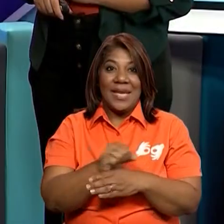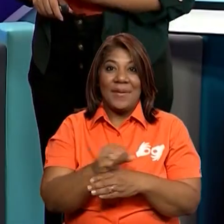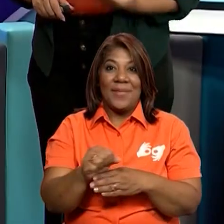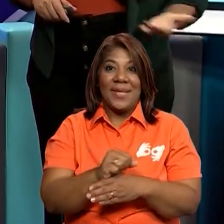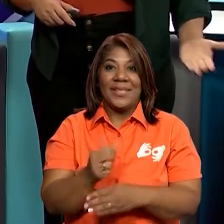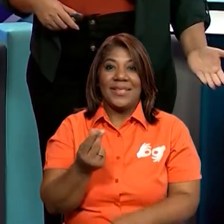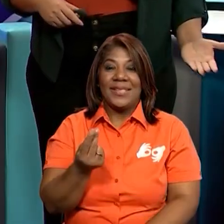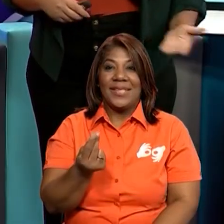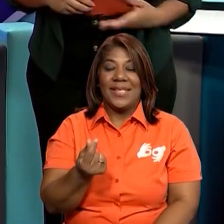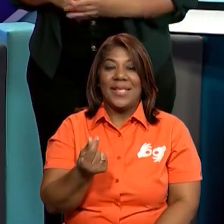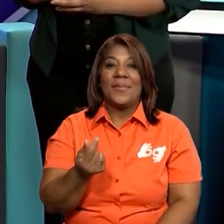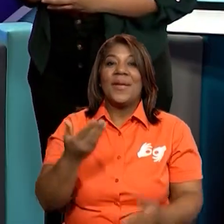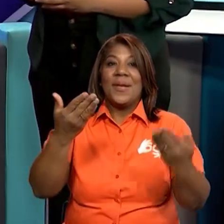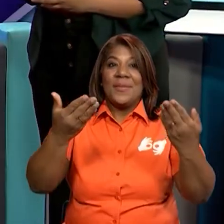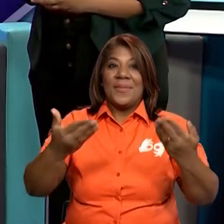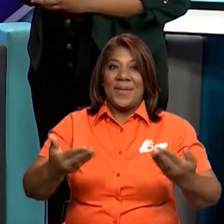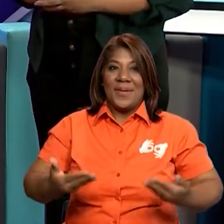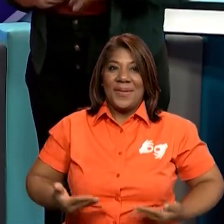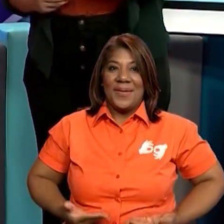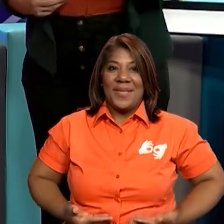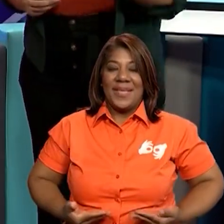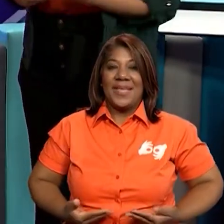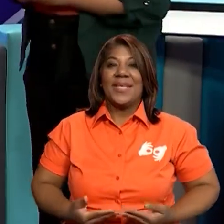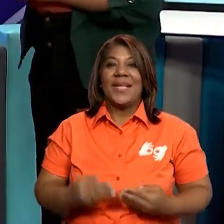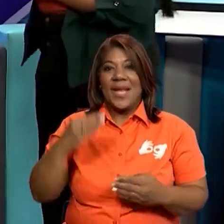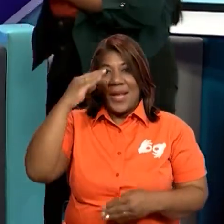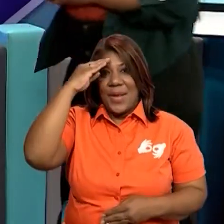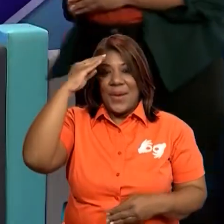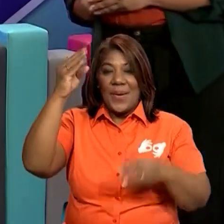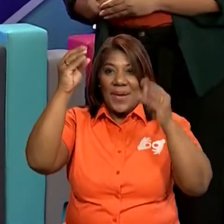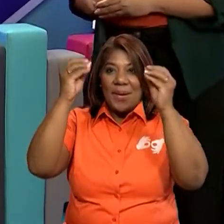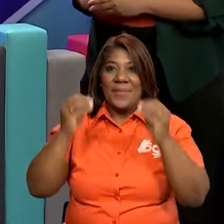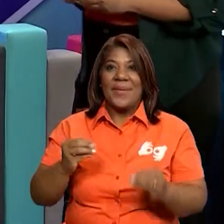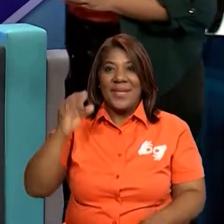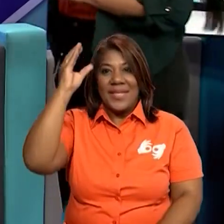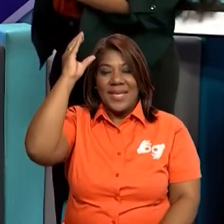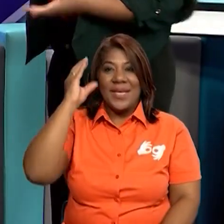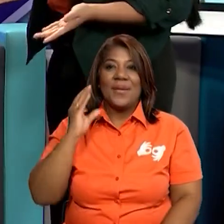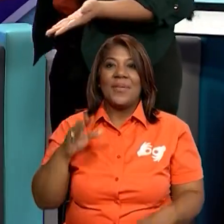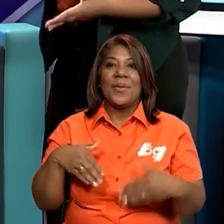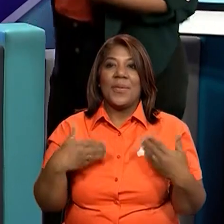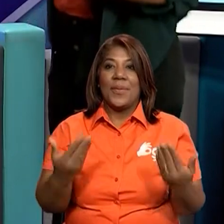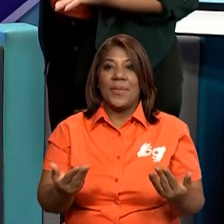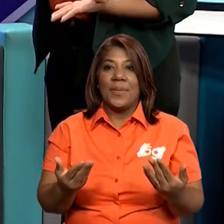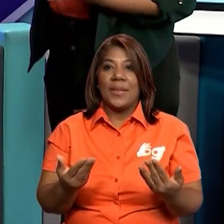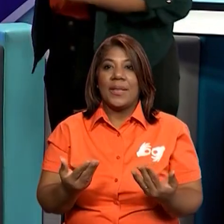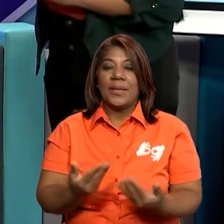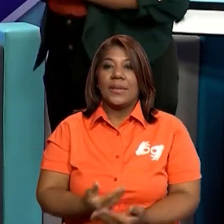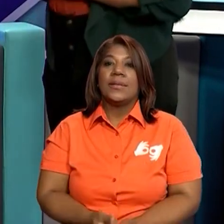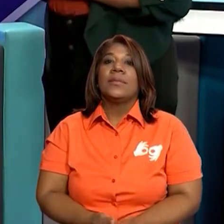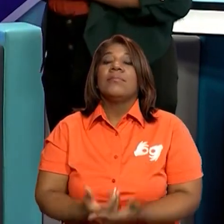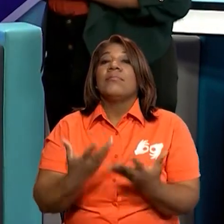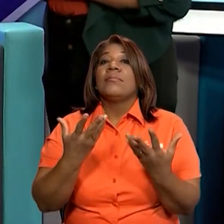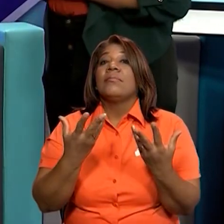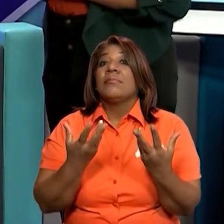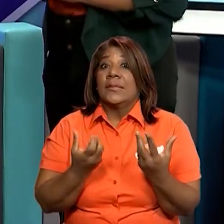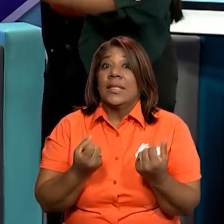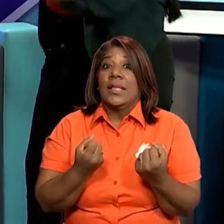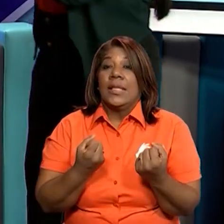sea bienvenida. Hola, maestra Carmen, ¿cómo está? Muy bien, profe, y yo quiero